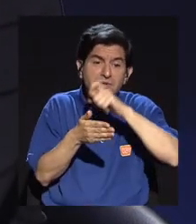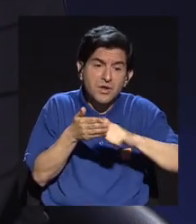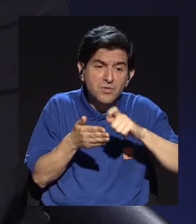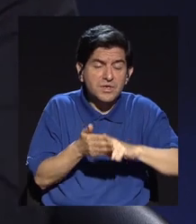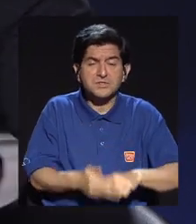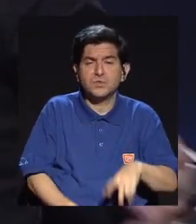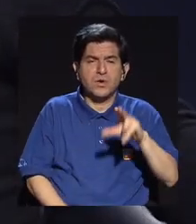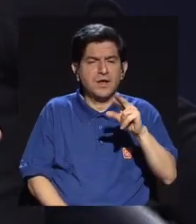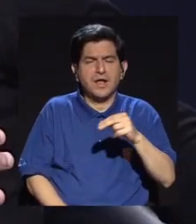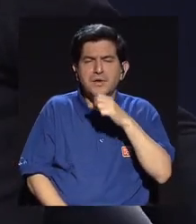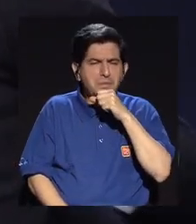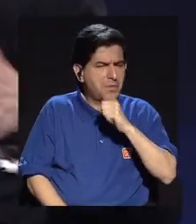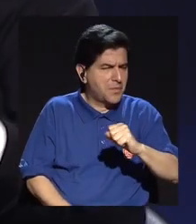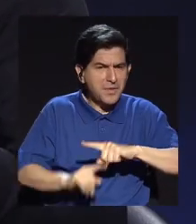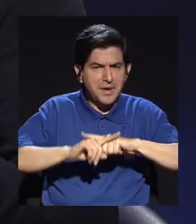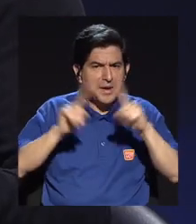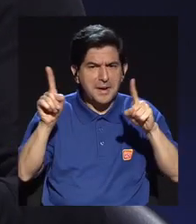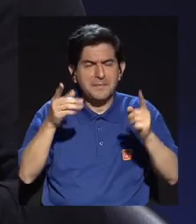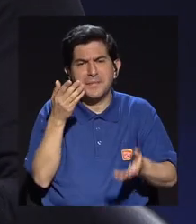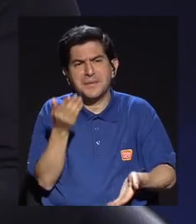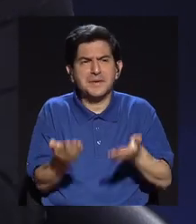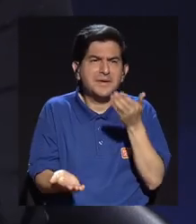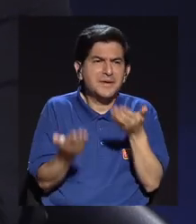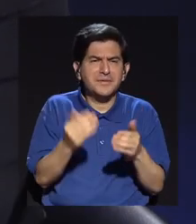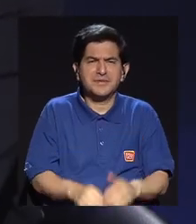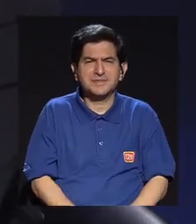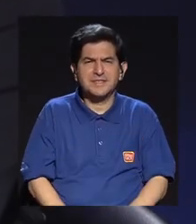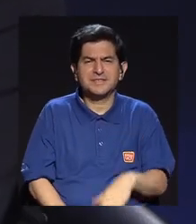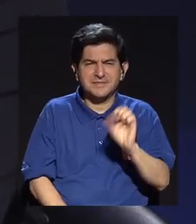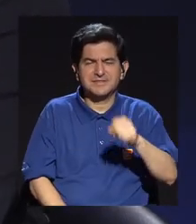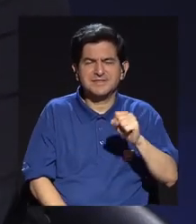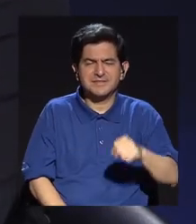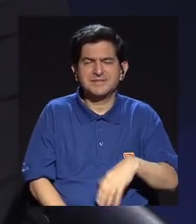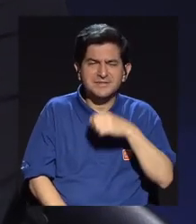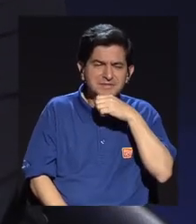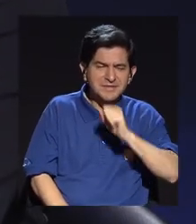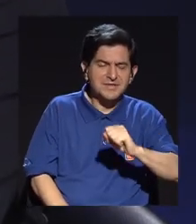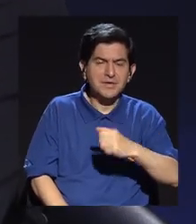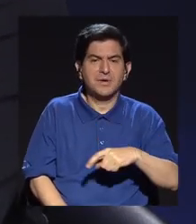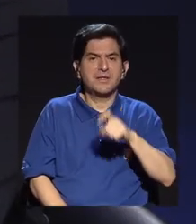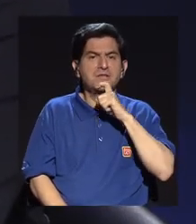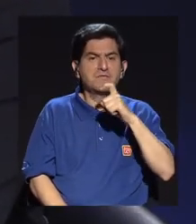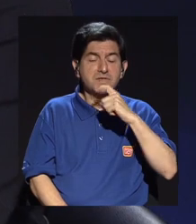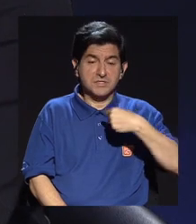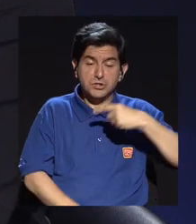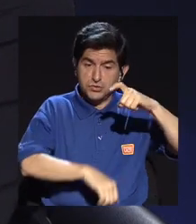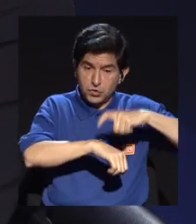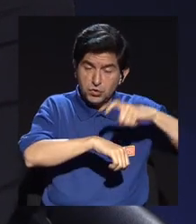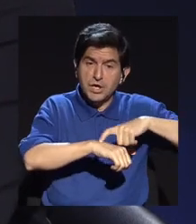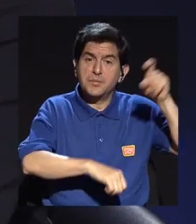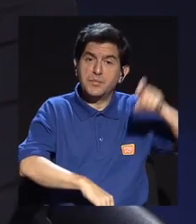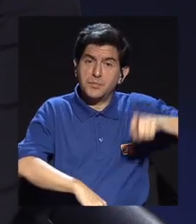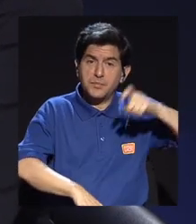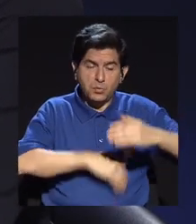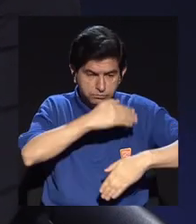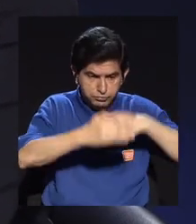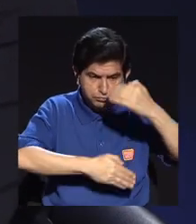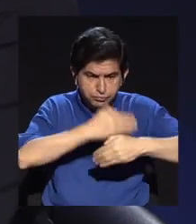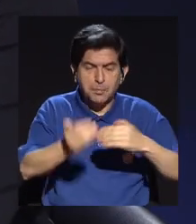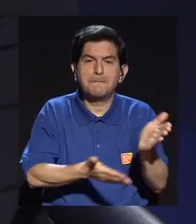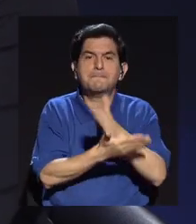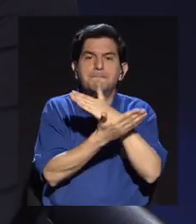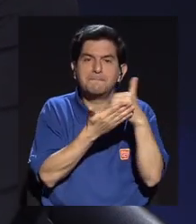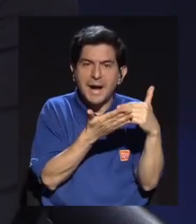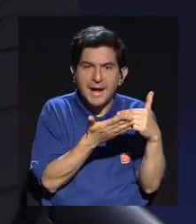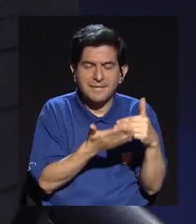escuela, tal vez no tan vieja, pero un poco más antigua, a uno le cuesta, yo me tomo el tiempo para procesar, y